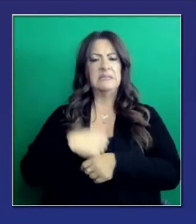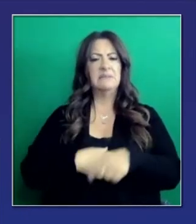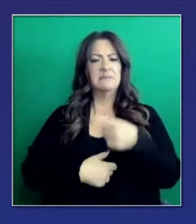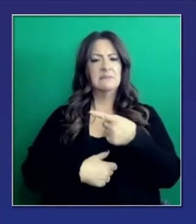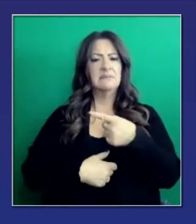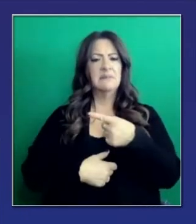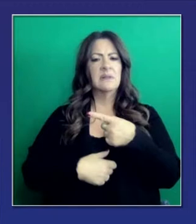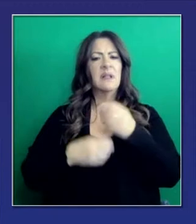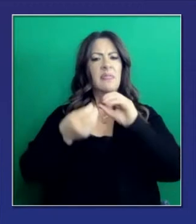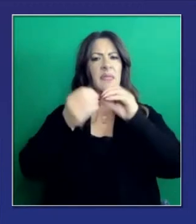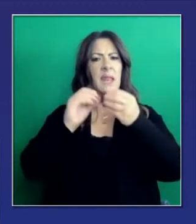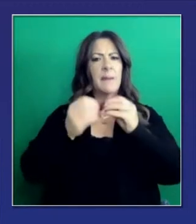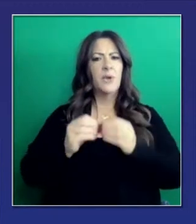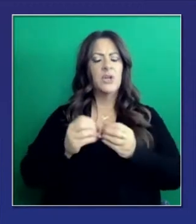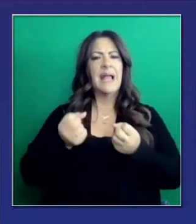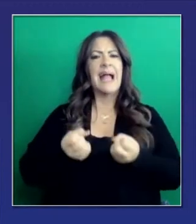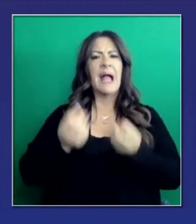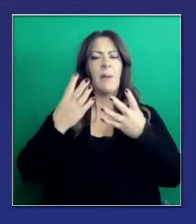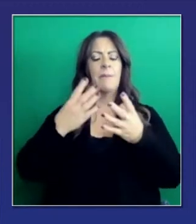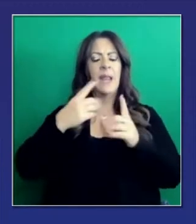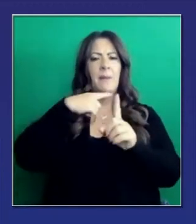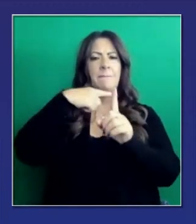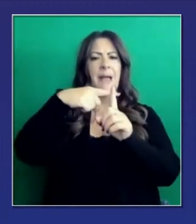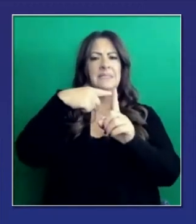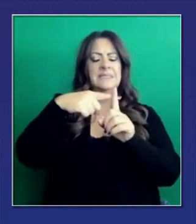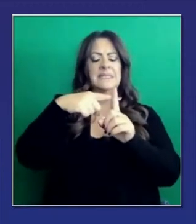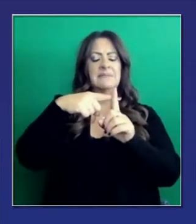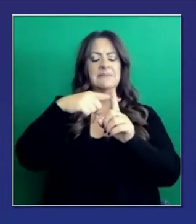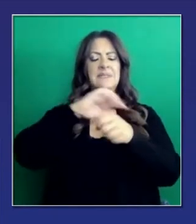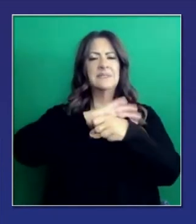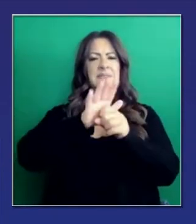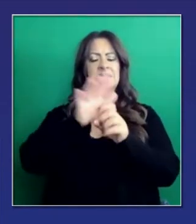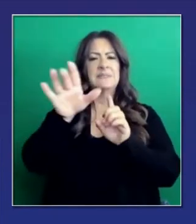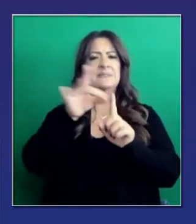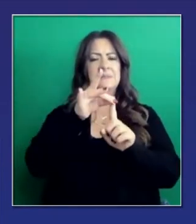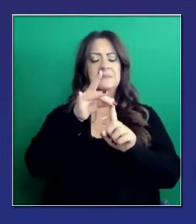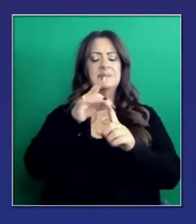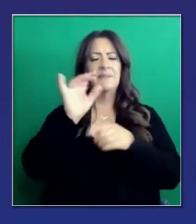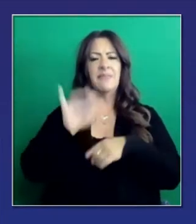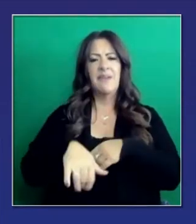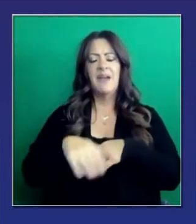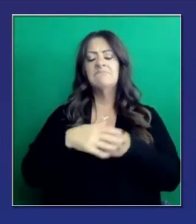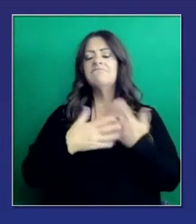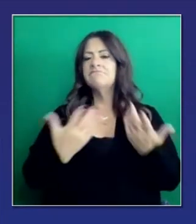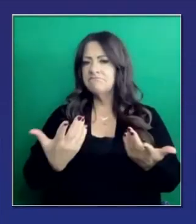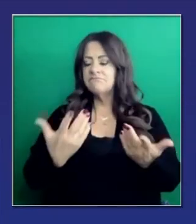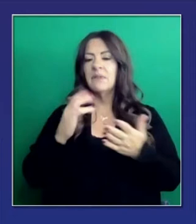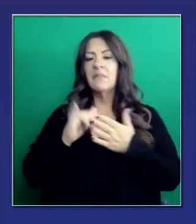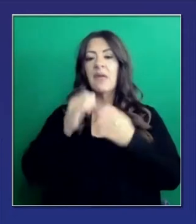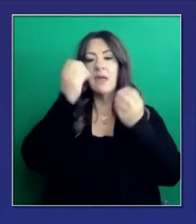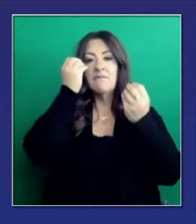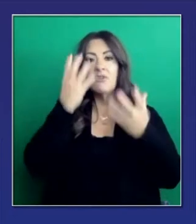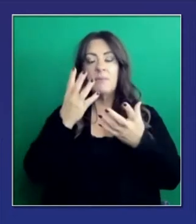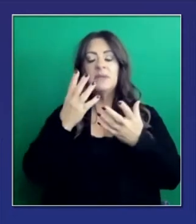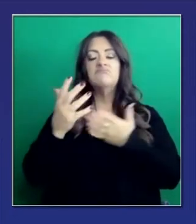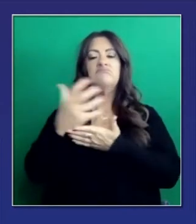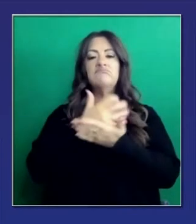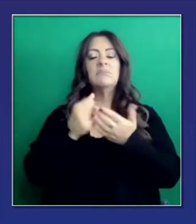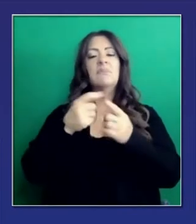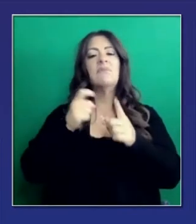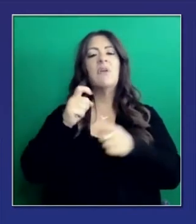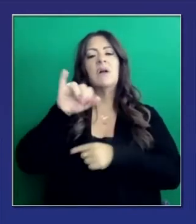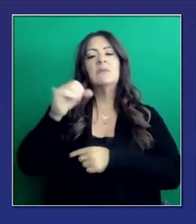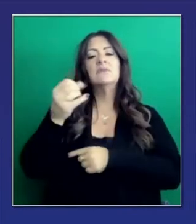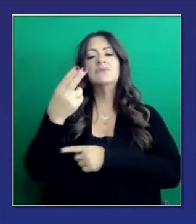tasa de positividad, solamente como ejemplo de dónde estamos y nuestro éxito, este es data, son los datos de Johns Hopkins,